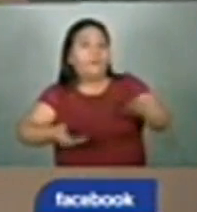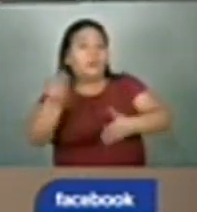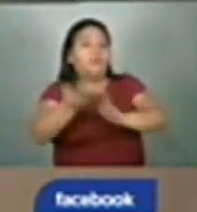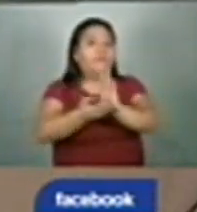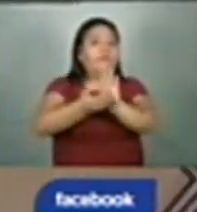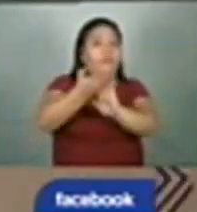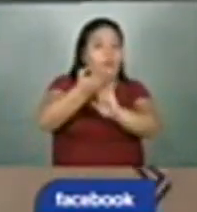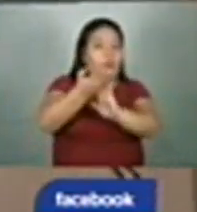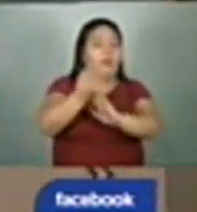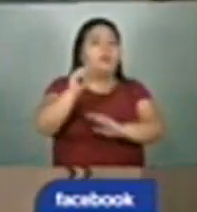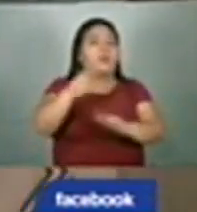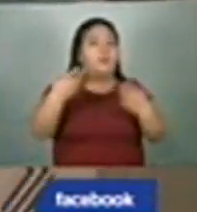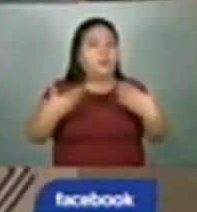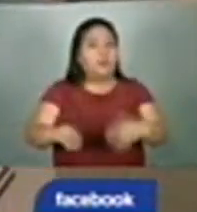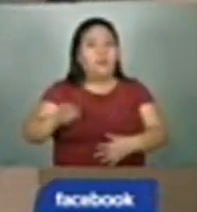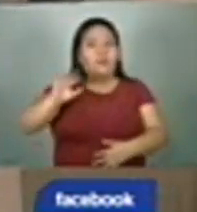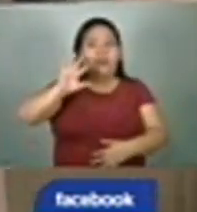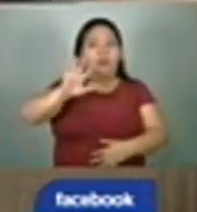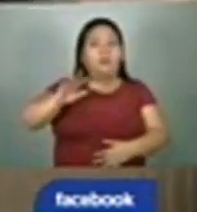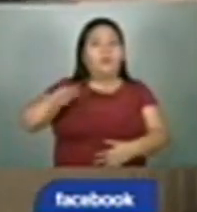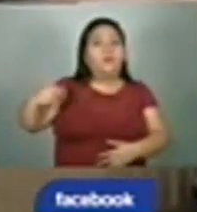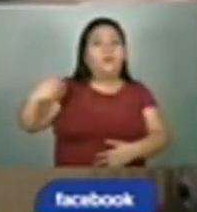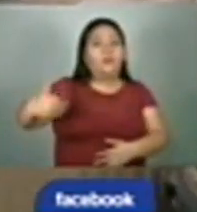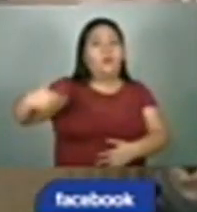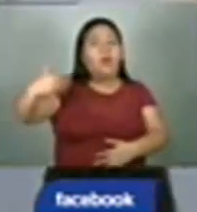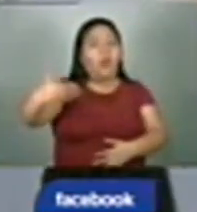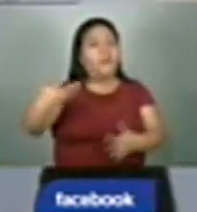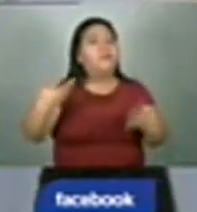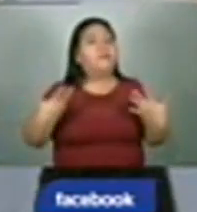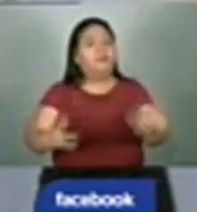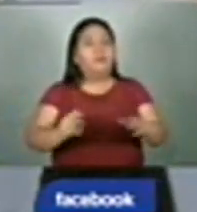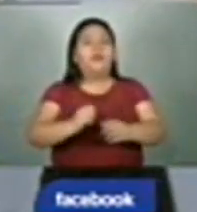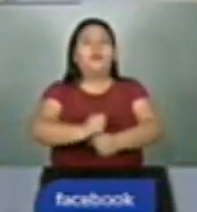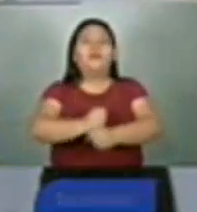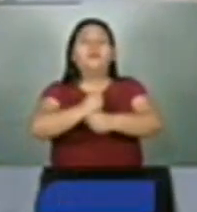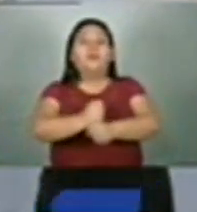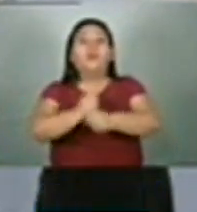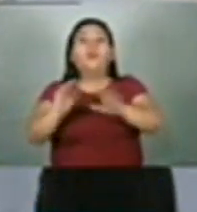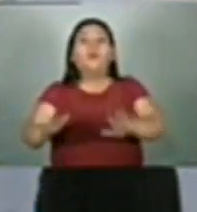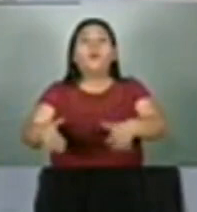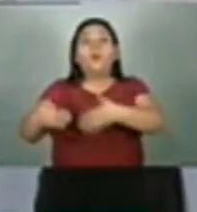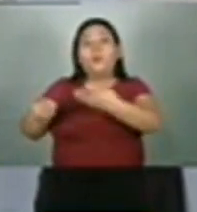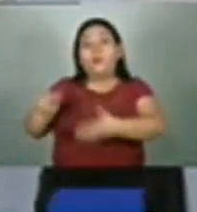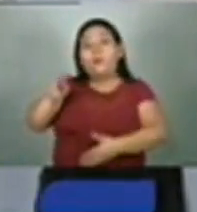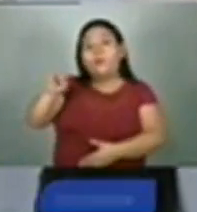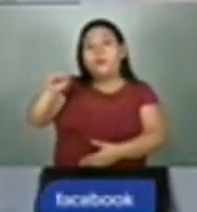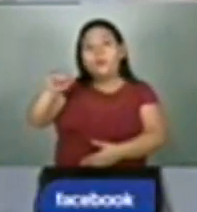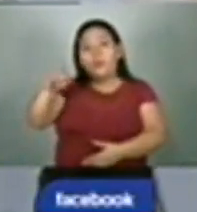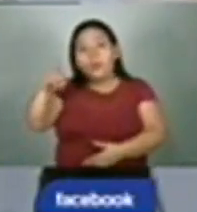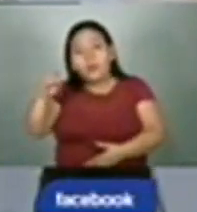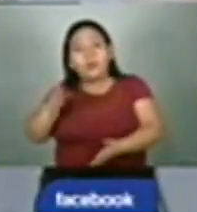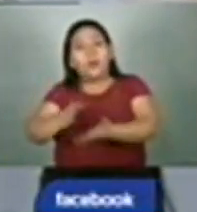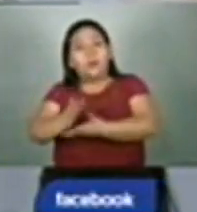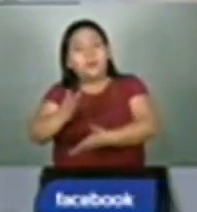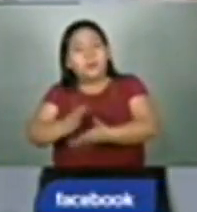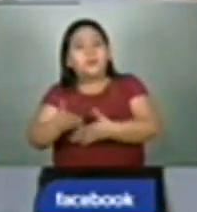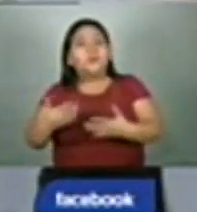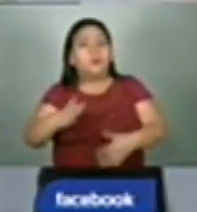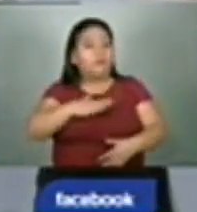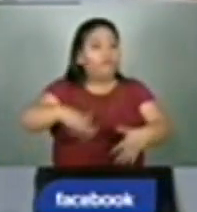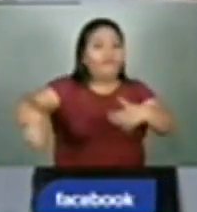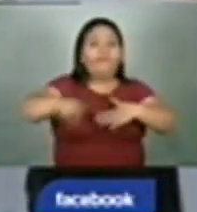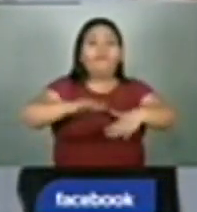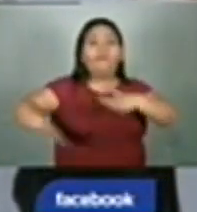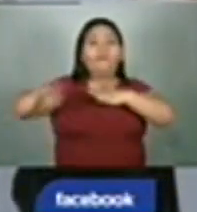sostenible. Los próximos cinco años están garantizados, pues USAID y acceso se comprometieron con más de